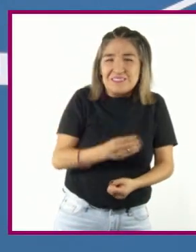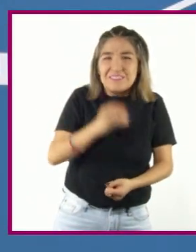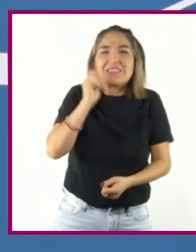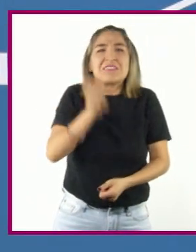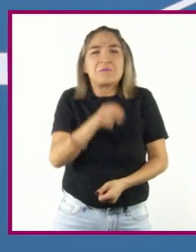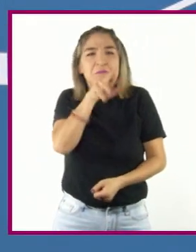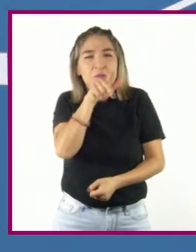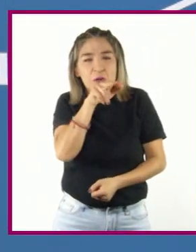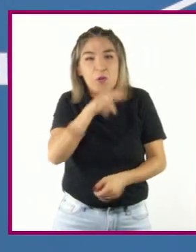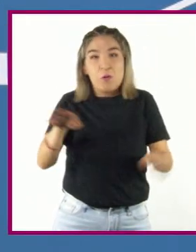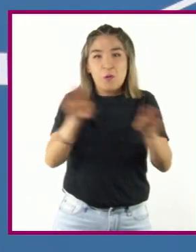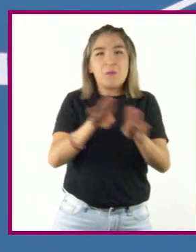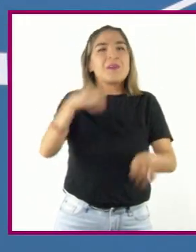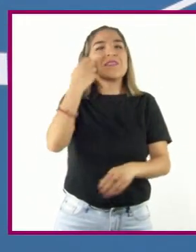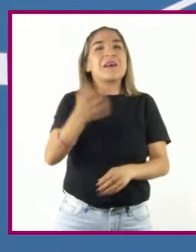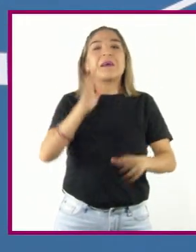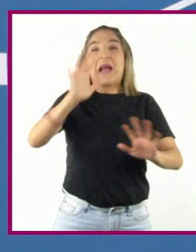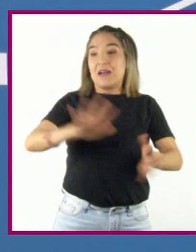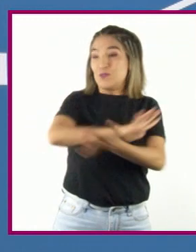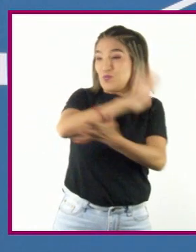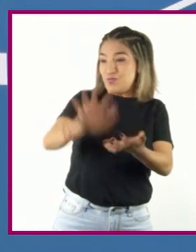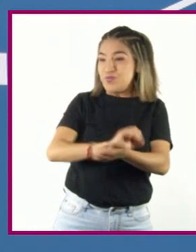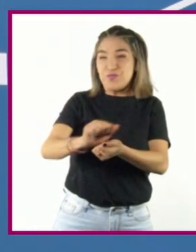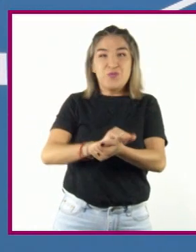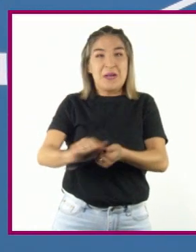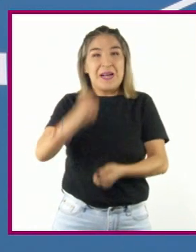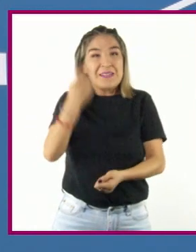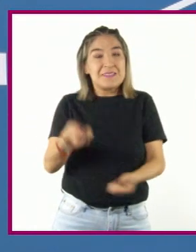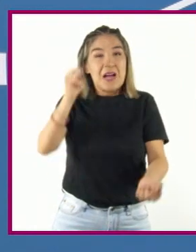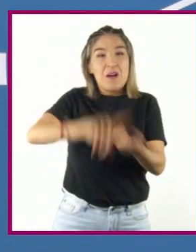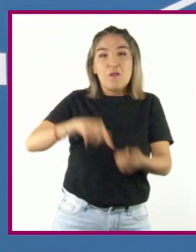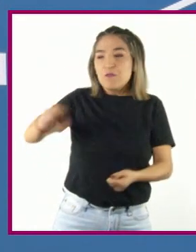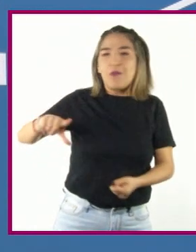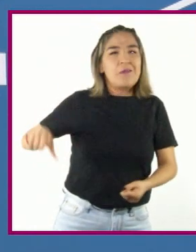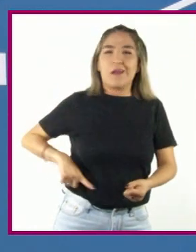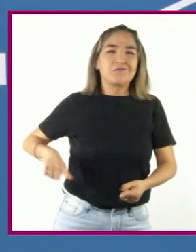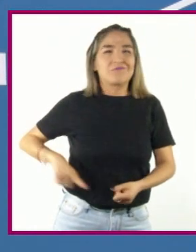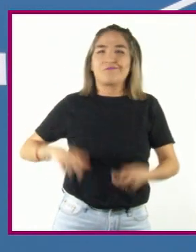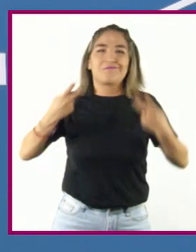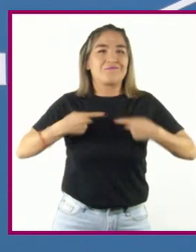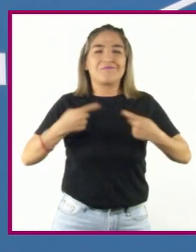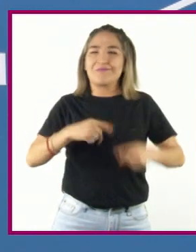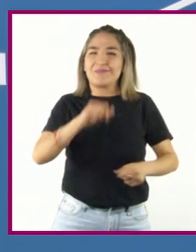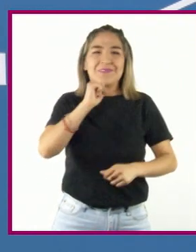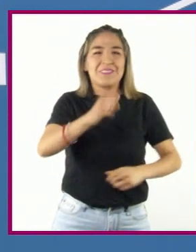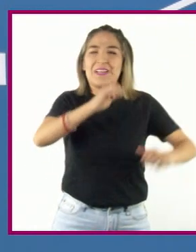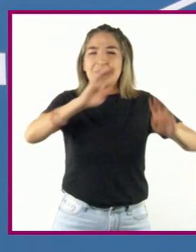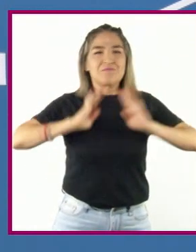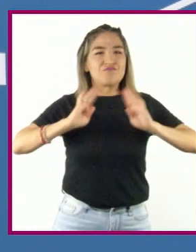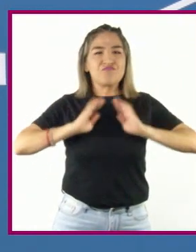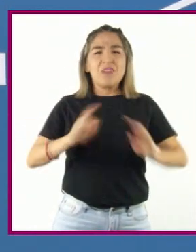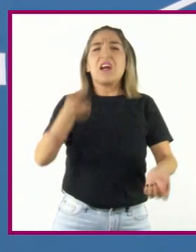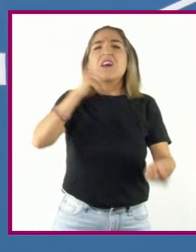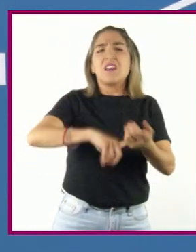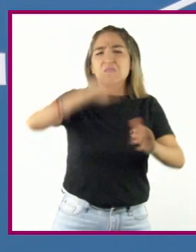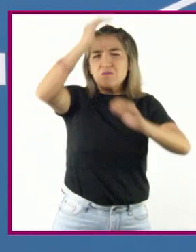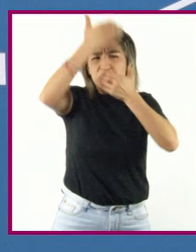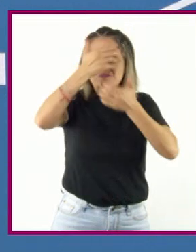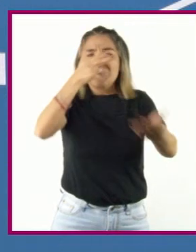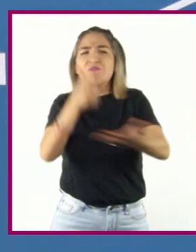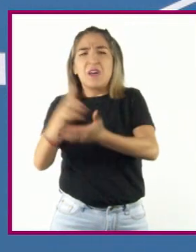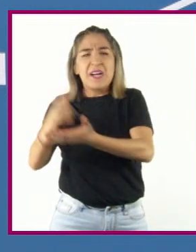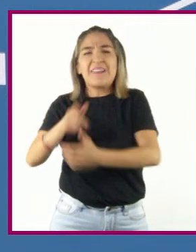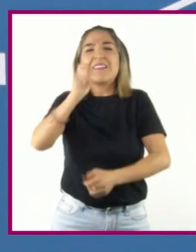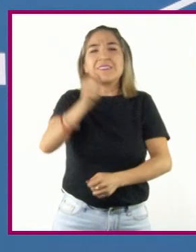decir, no se busca la destrucción inmediata o directa de un gobierno o un ejército. Los actos terroristas, por lo general,